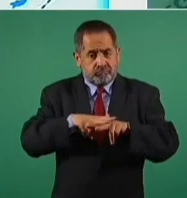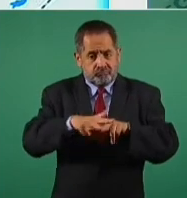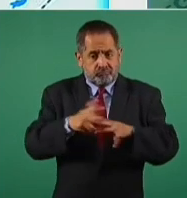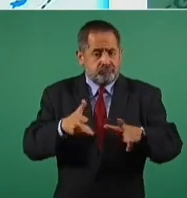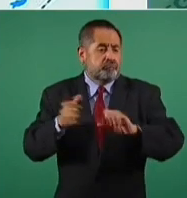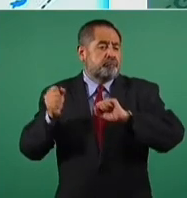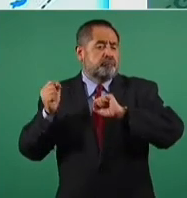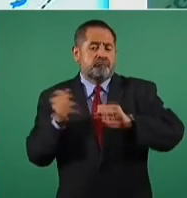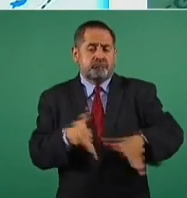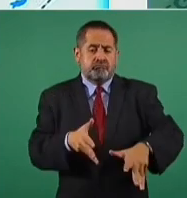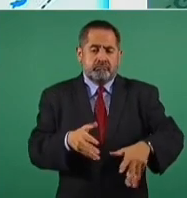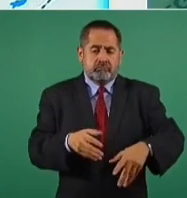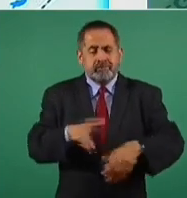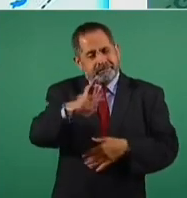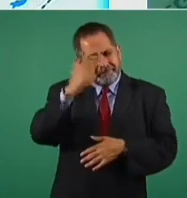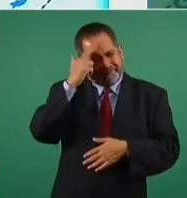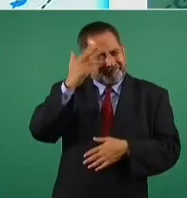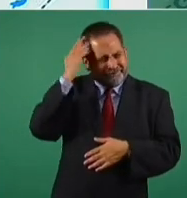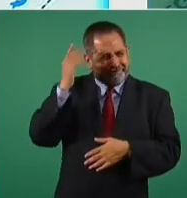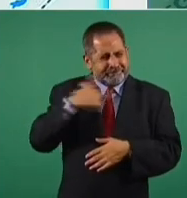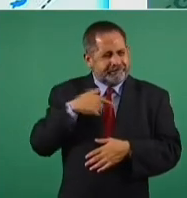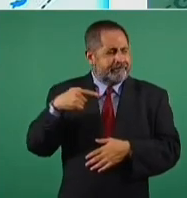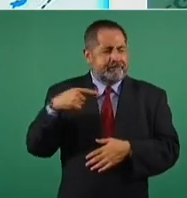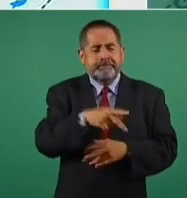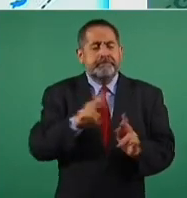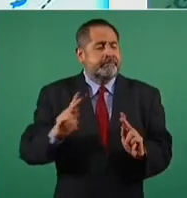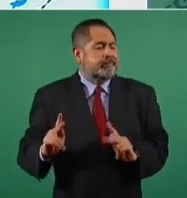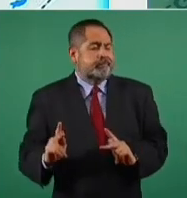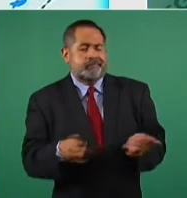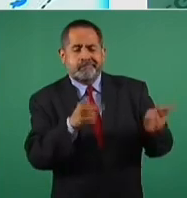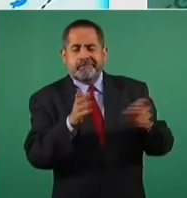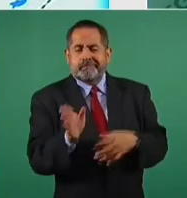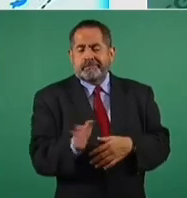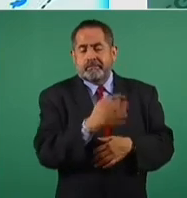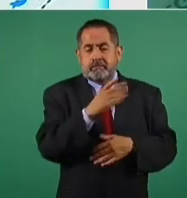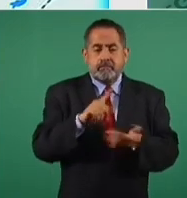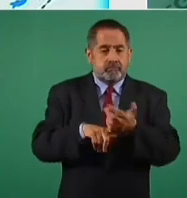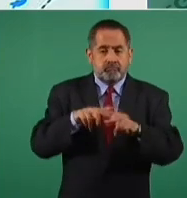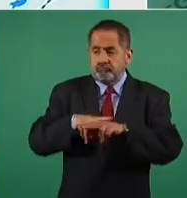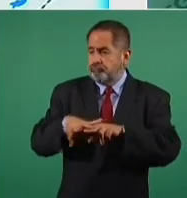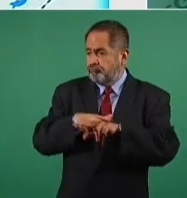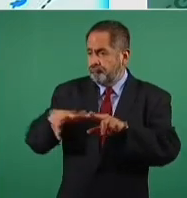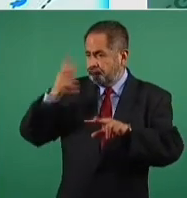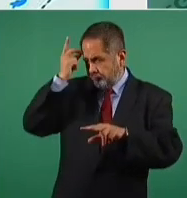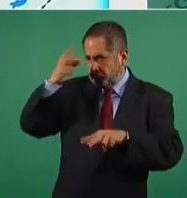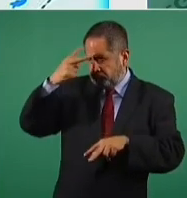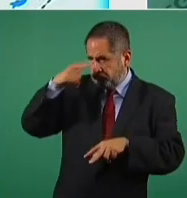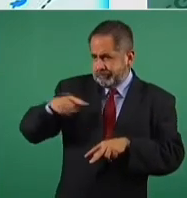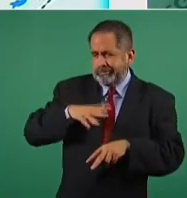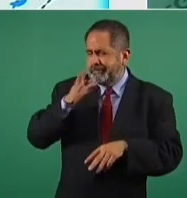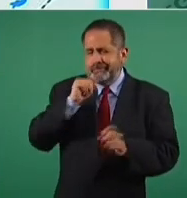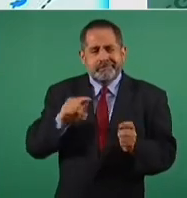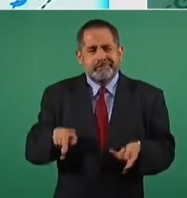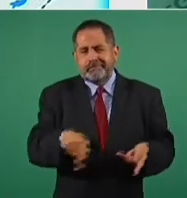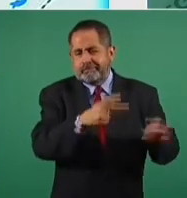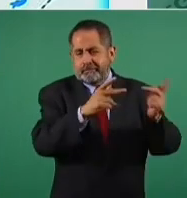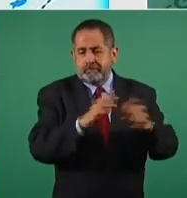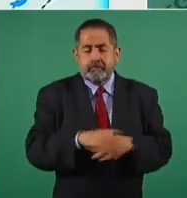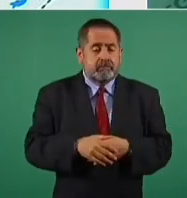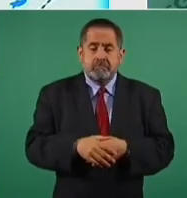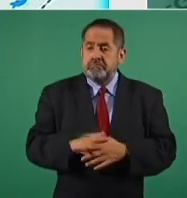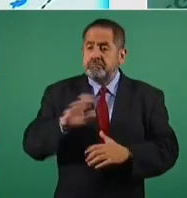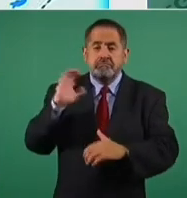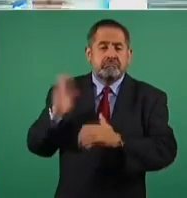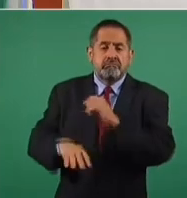Acuérdense que privatizaron todos los trenes, se acabaron los trenes de